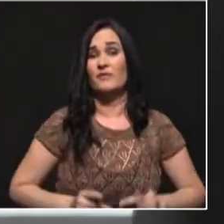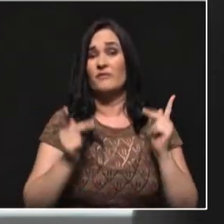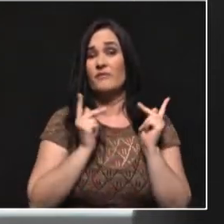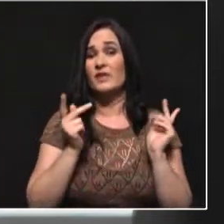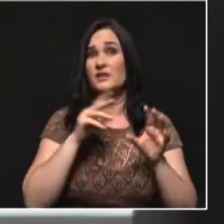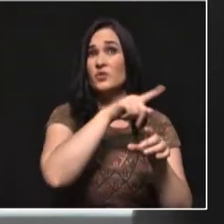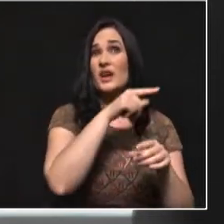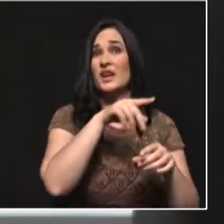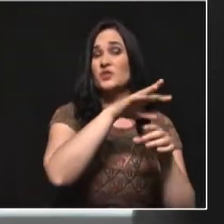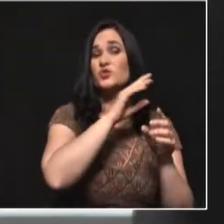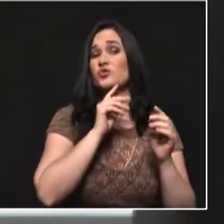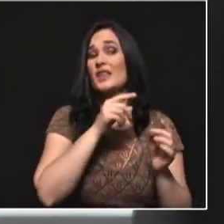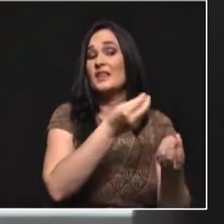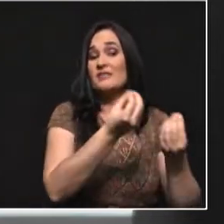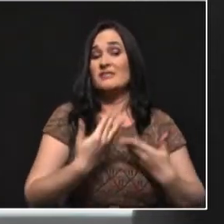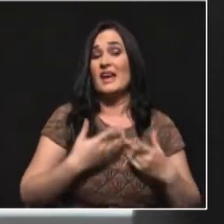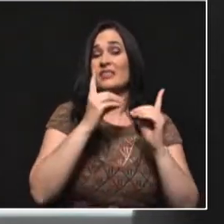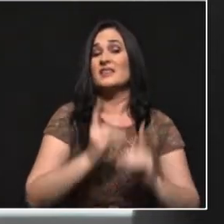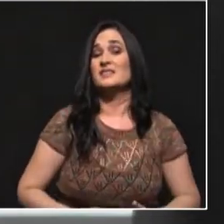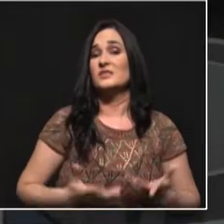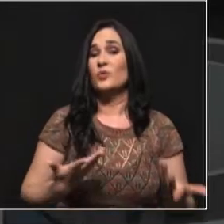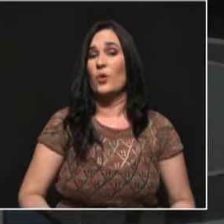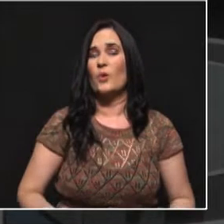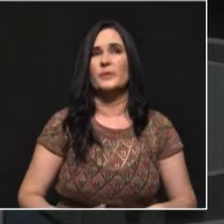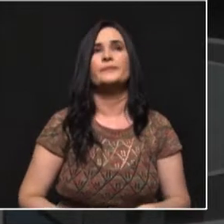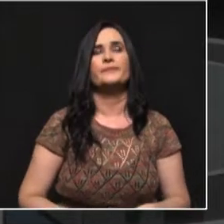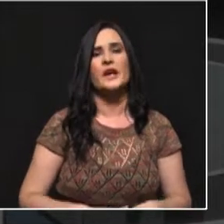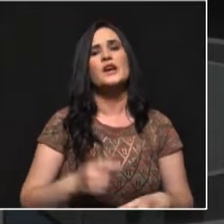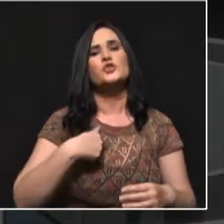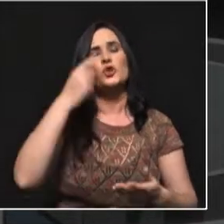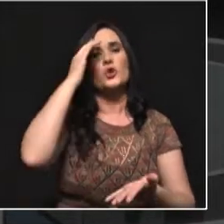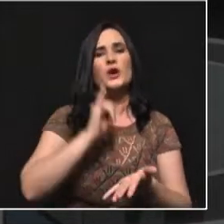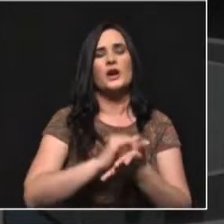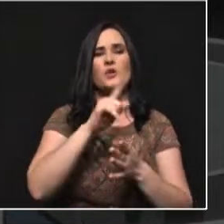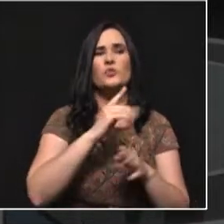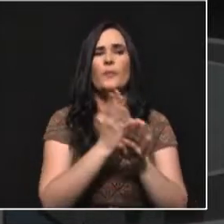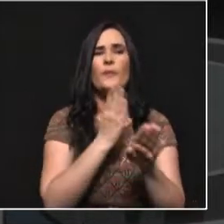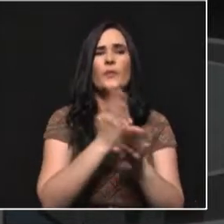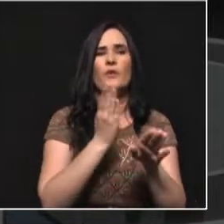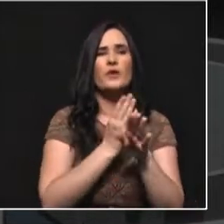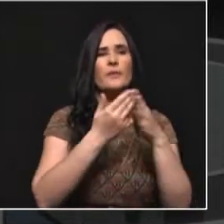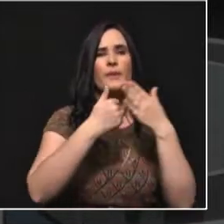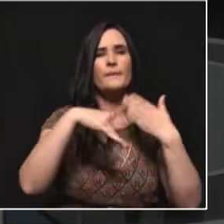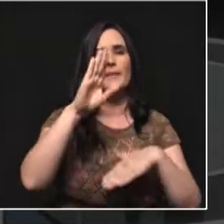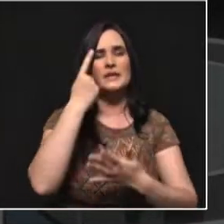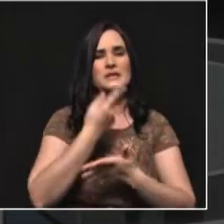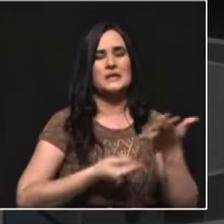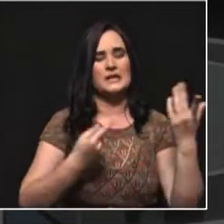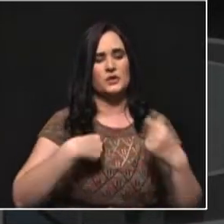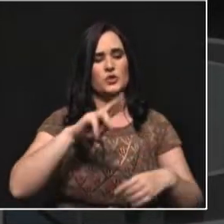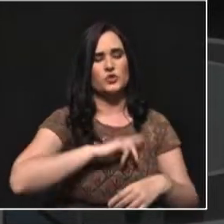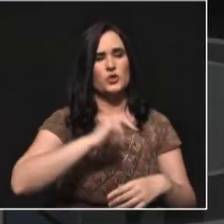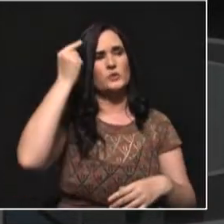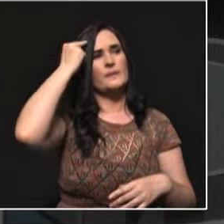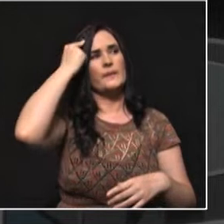definen nuestra suerte o no? Sí, mire, yo considero que el problema tiene que ver con la referencia que tenemos sobre la